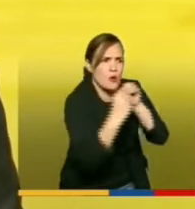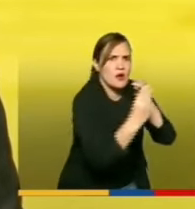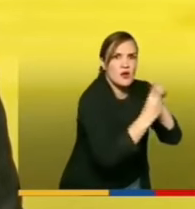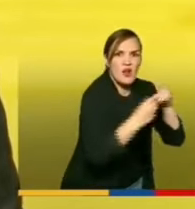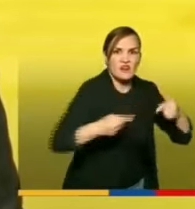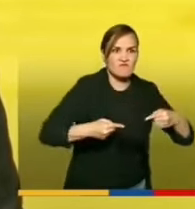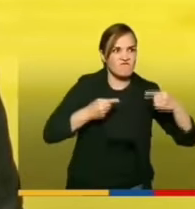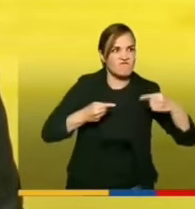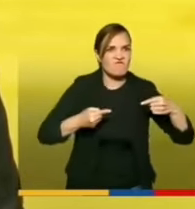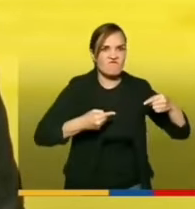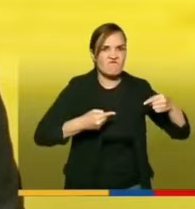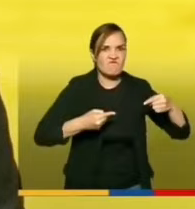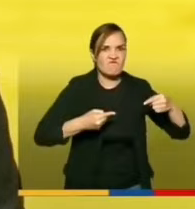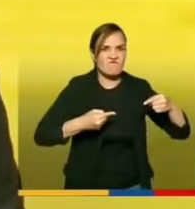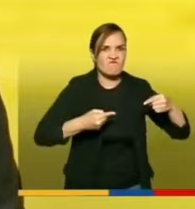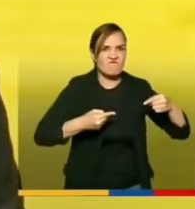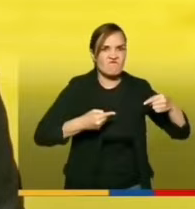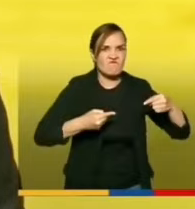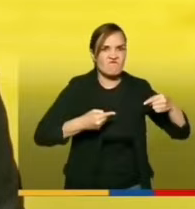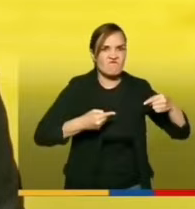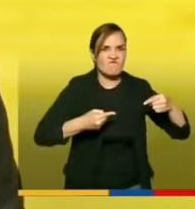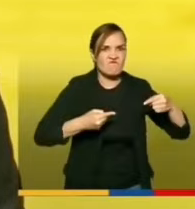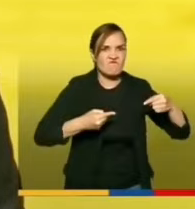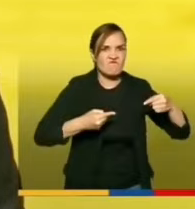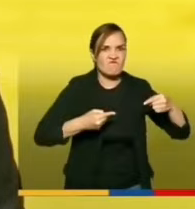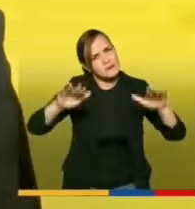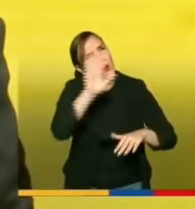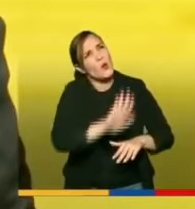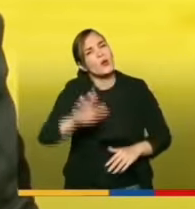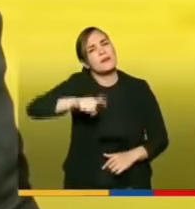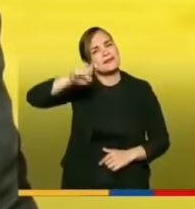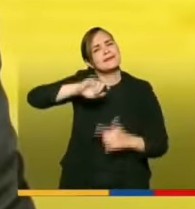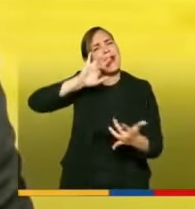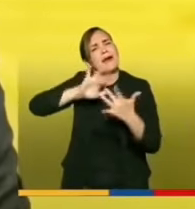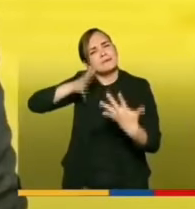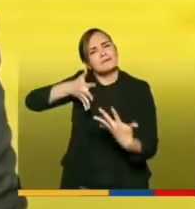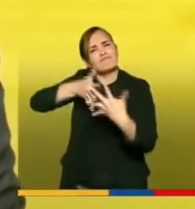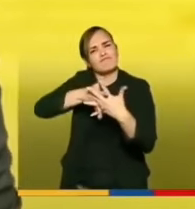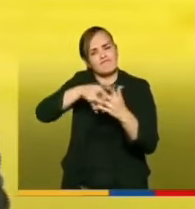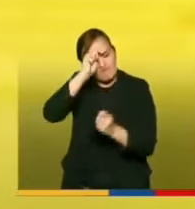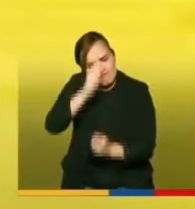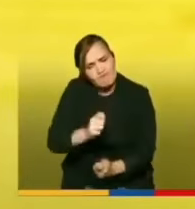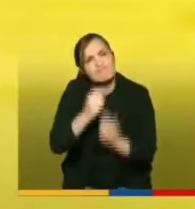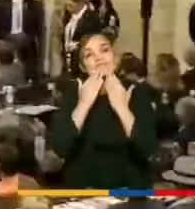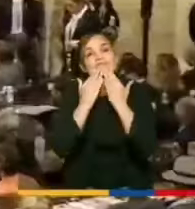y la pugnacidad permanente el país lo necesita y lo merece muchas gracias